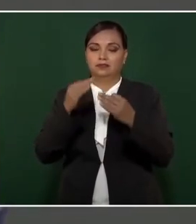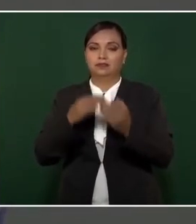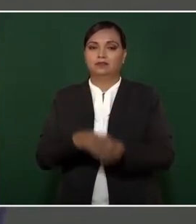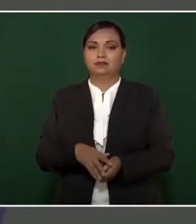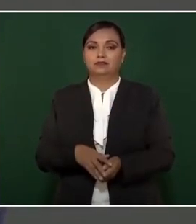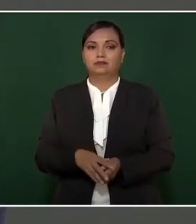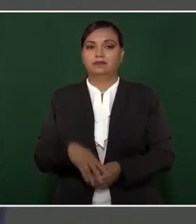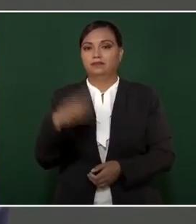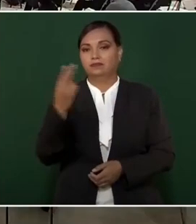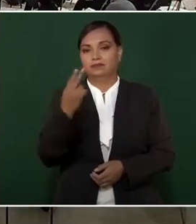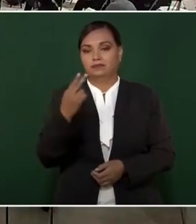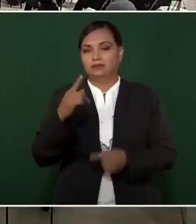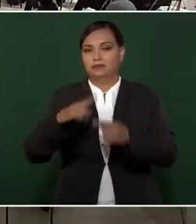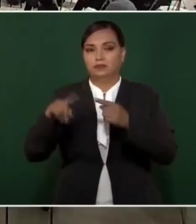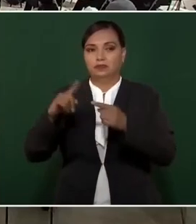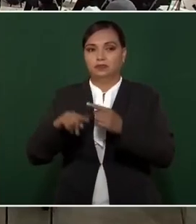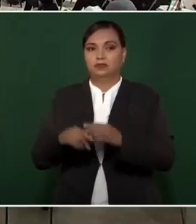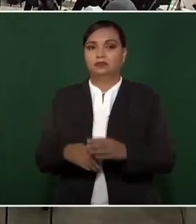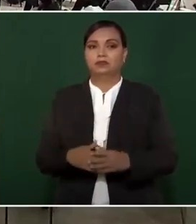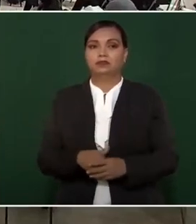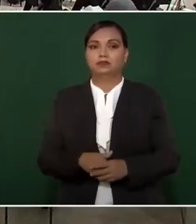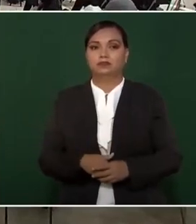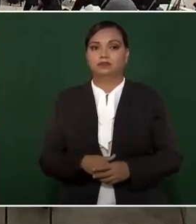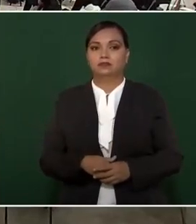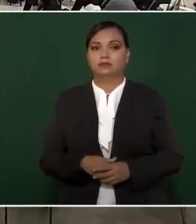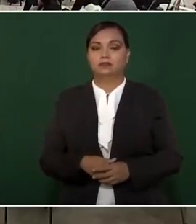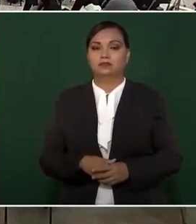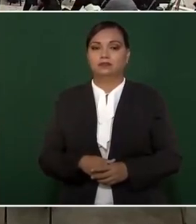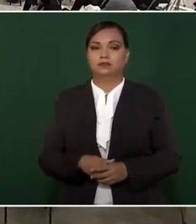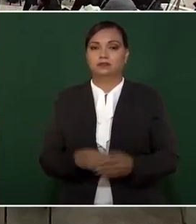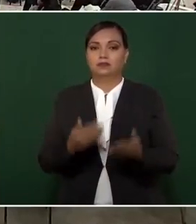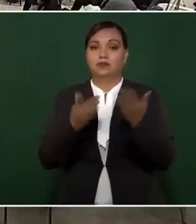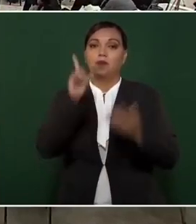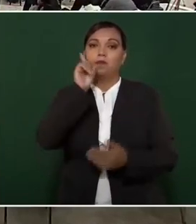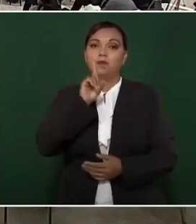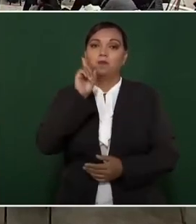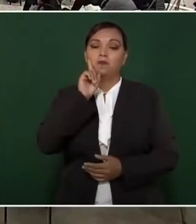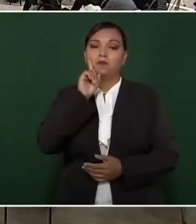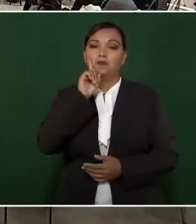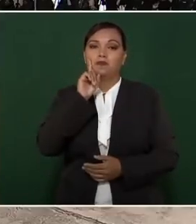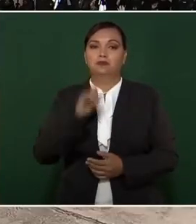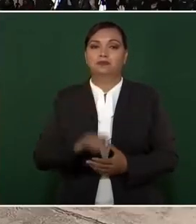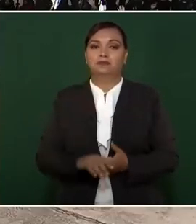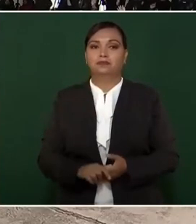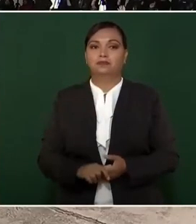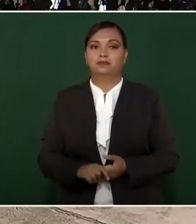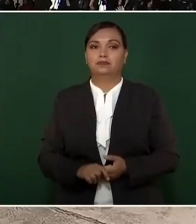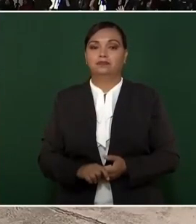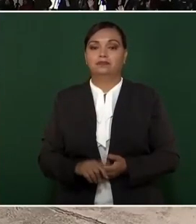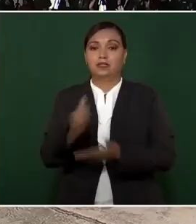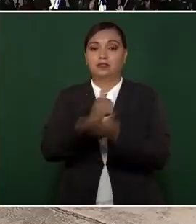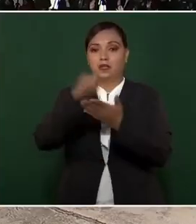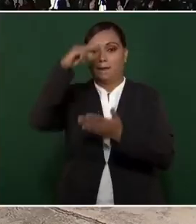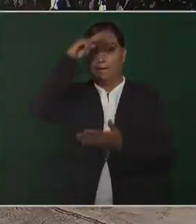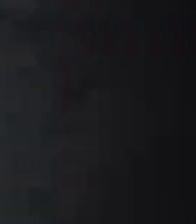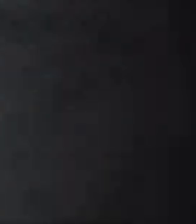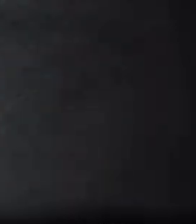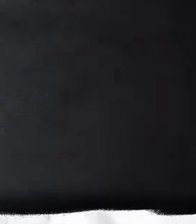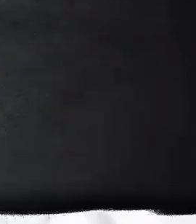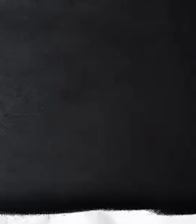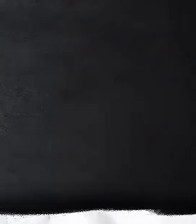deshonestas. Bueno, una mujer de aquí, mujer de aquí, de aquí.